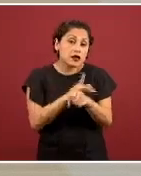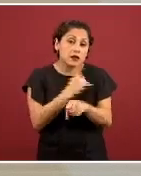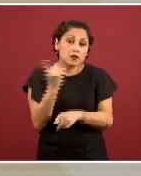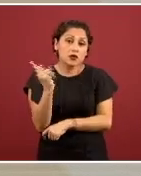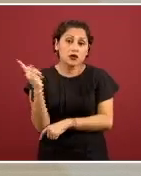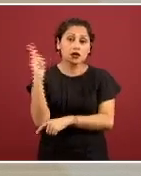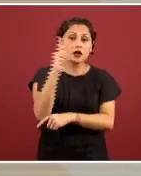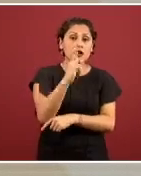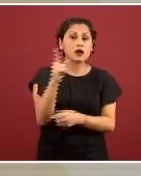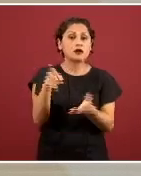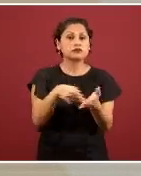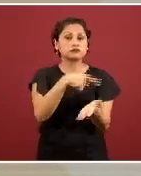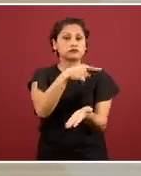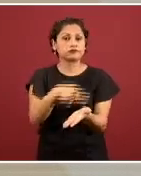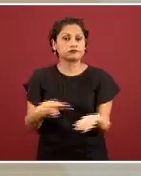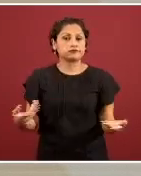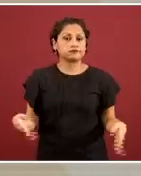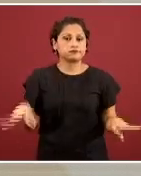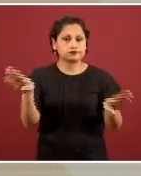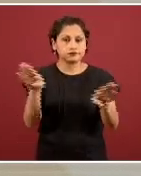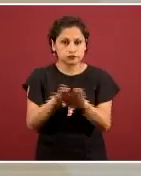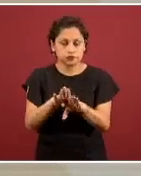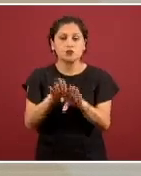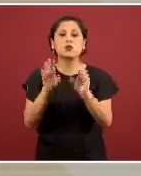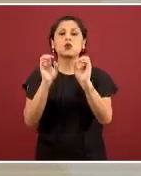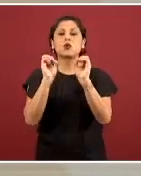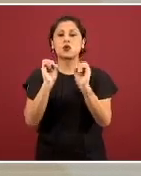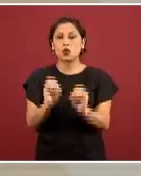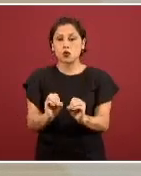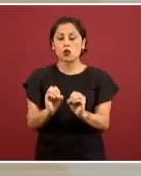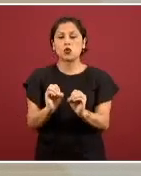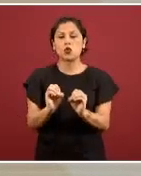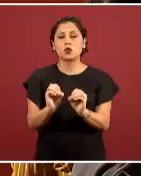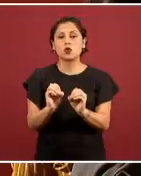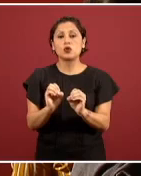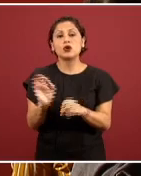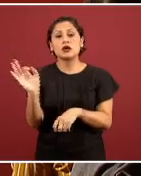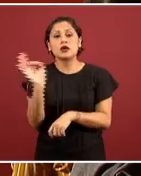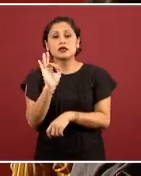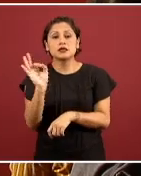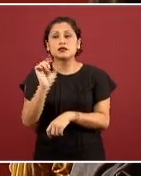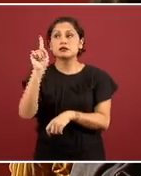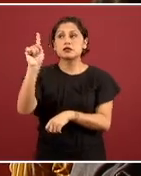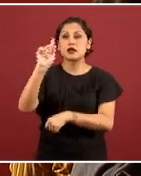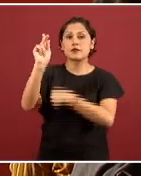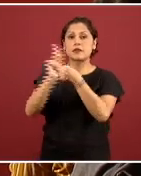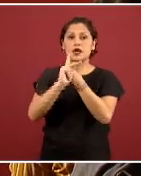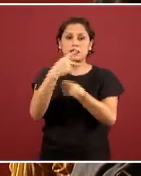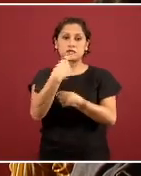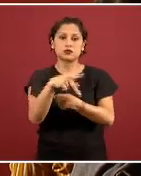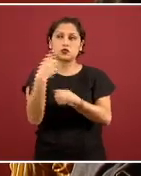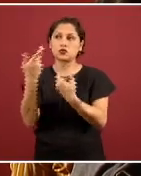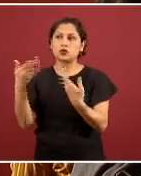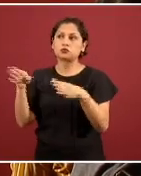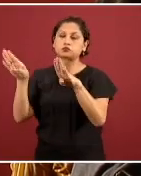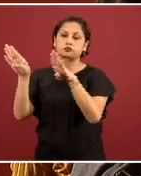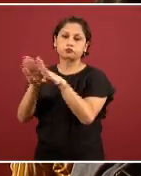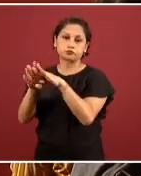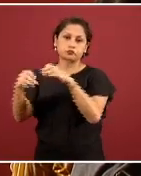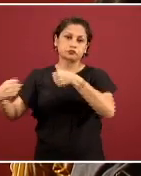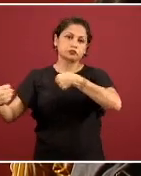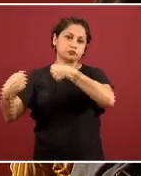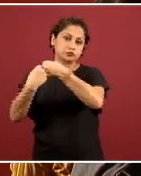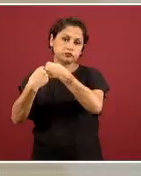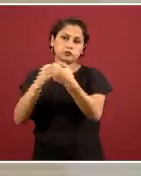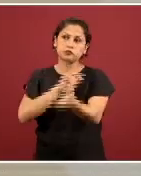vuelos de regreso por las necesidades y por la emergencia en otros países, o porque los países han cerrado sus